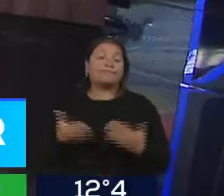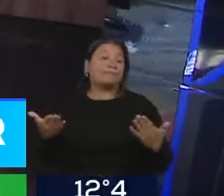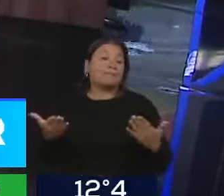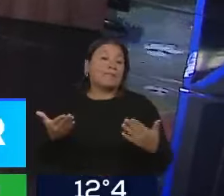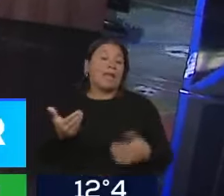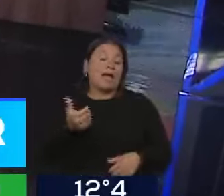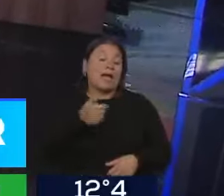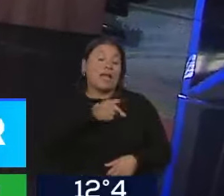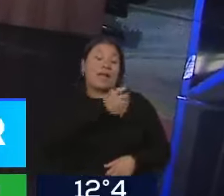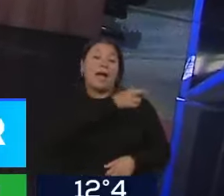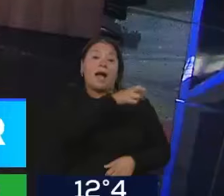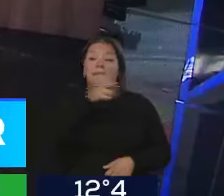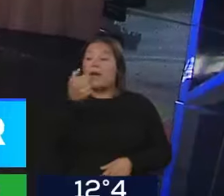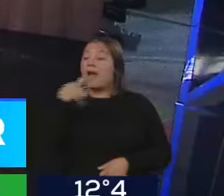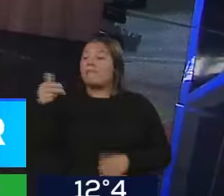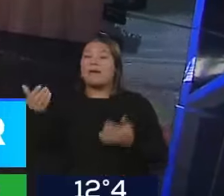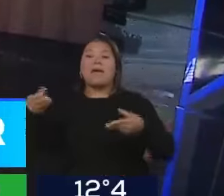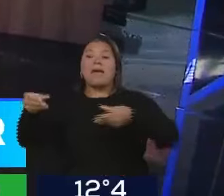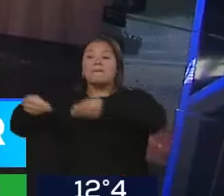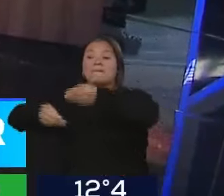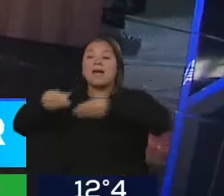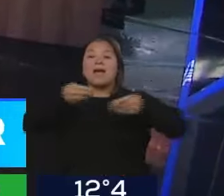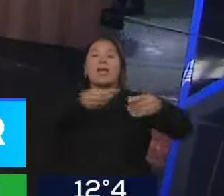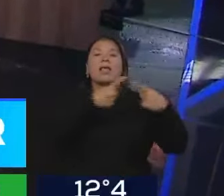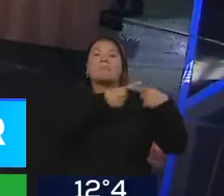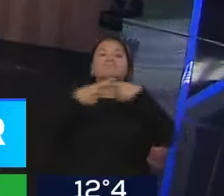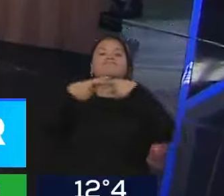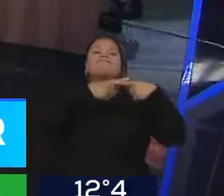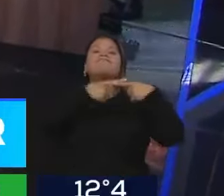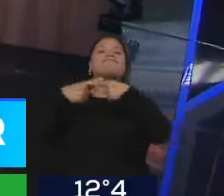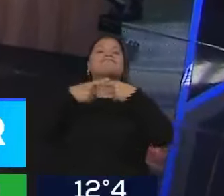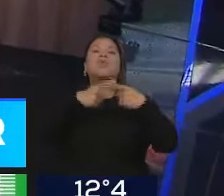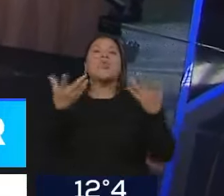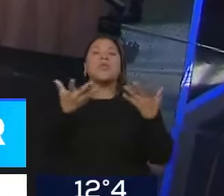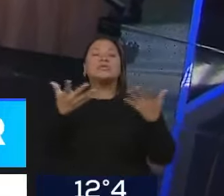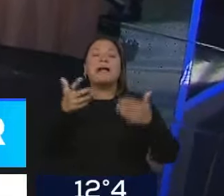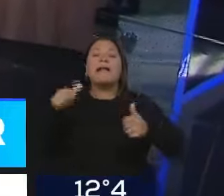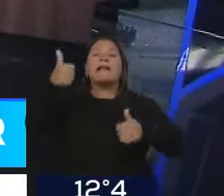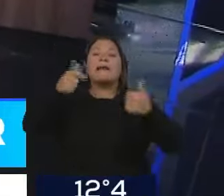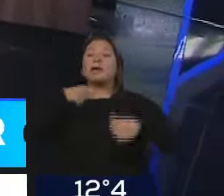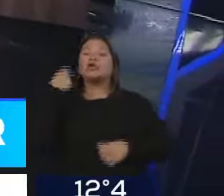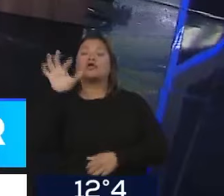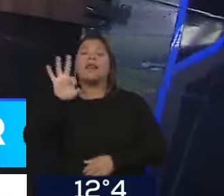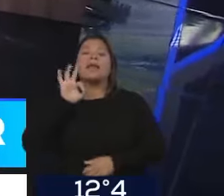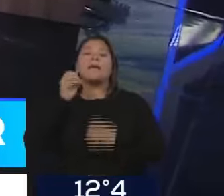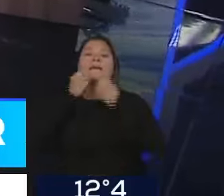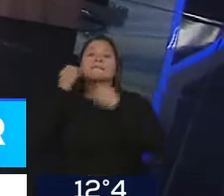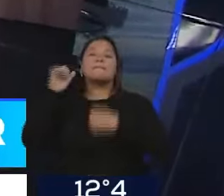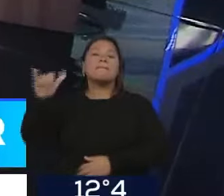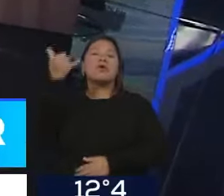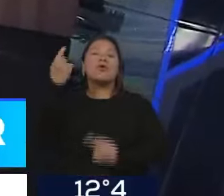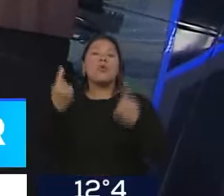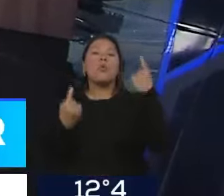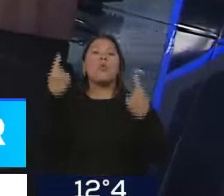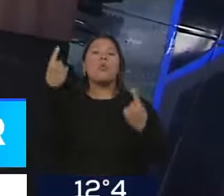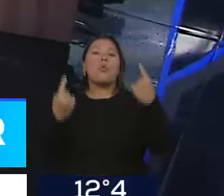serán las plataformas las que deban pelear para ganarnos como clientes y nosotros poder elegir cuál es la más betajosa. Ahora, actualmente hay comercios que